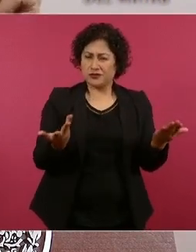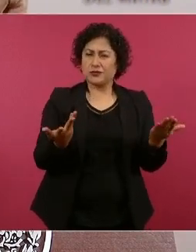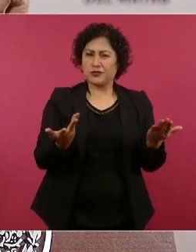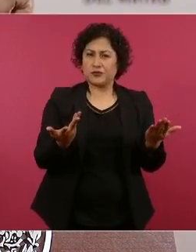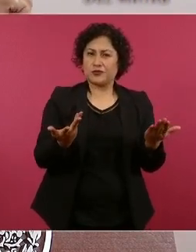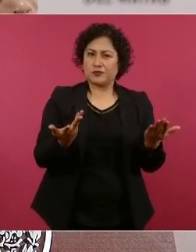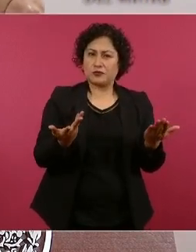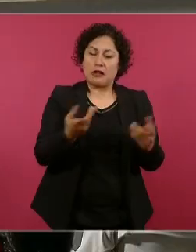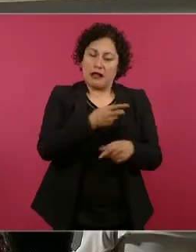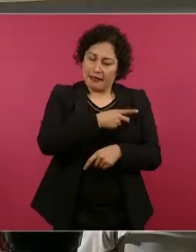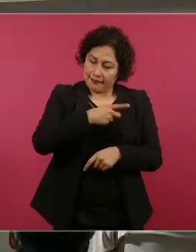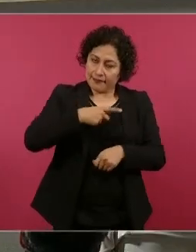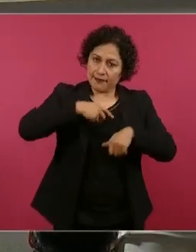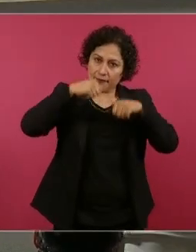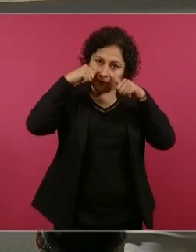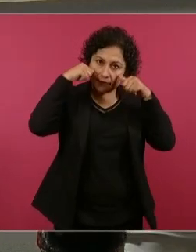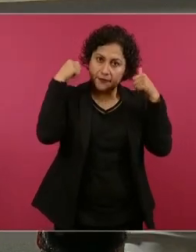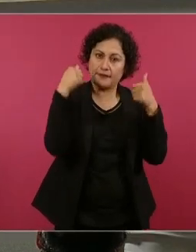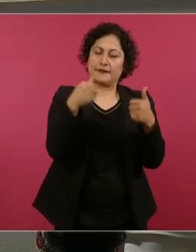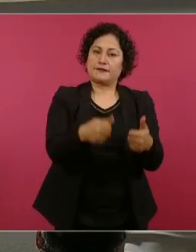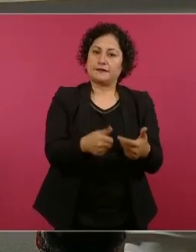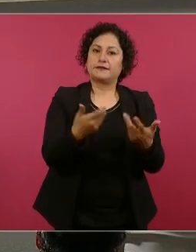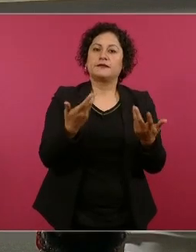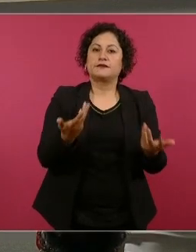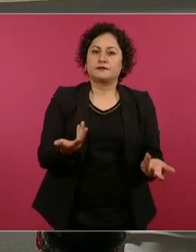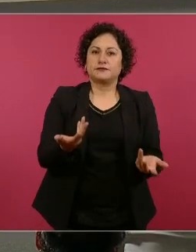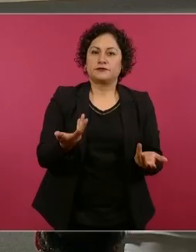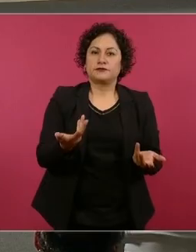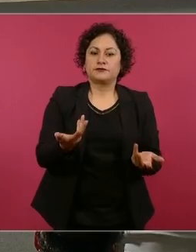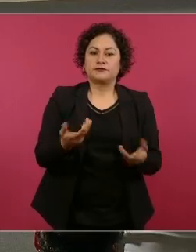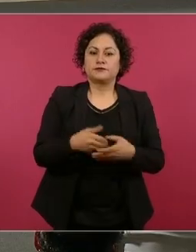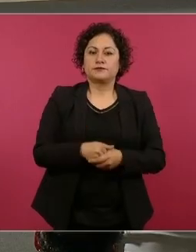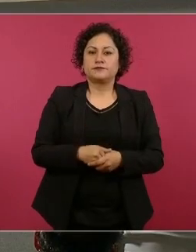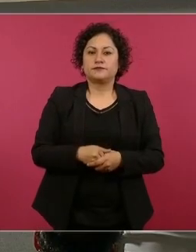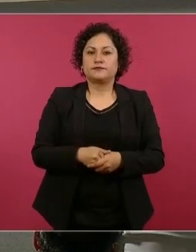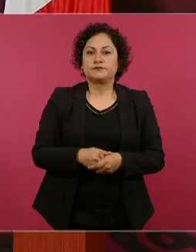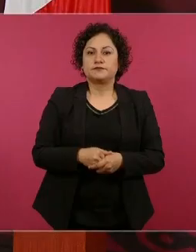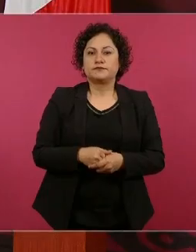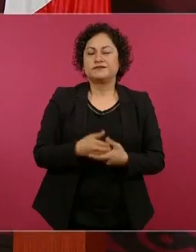por el dinero,